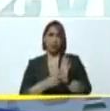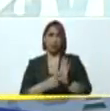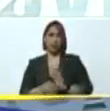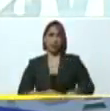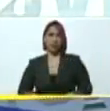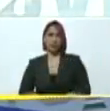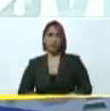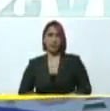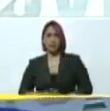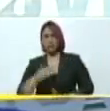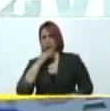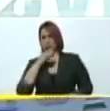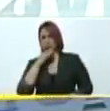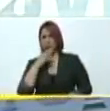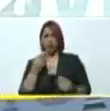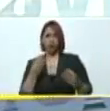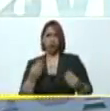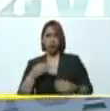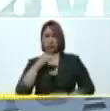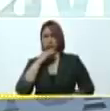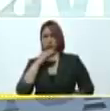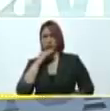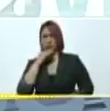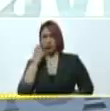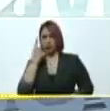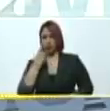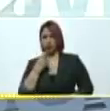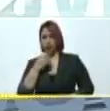molesta, molesta mucho, molesta, molesta mucho,